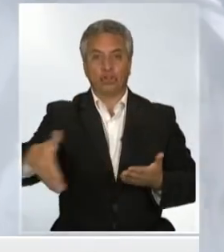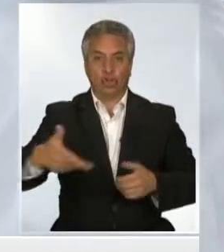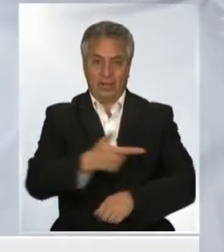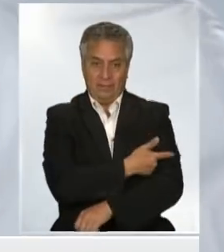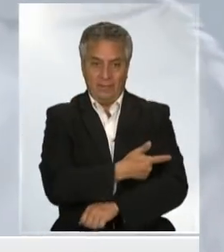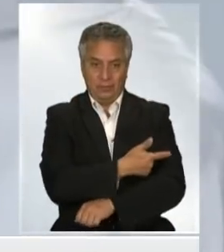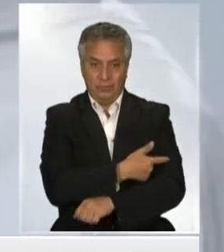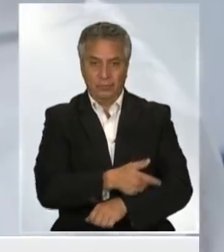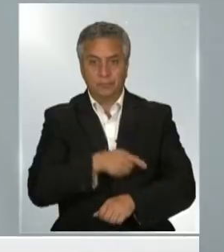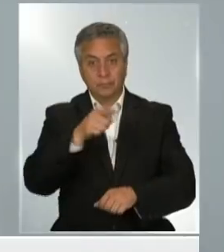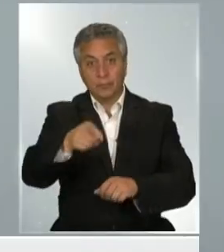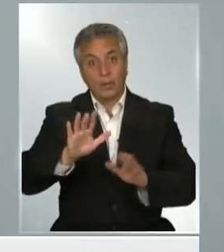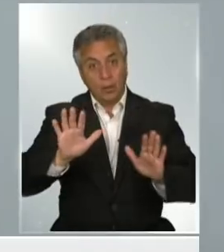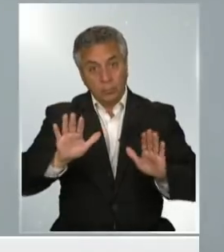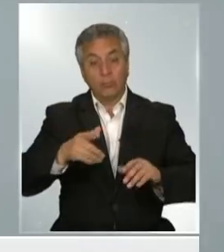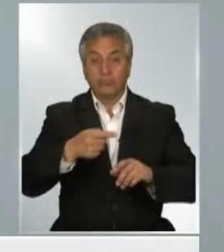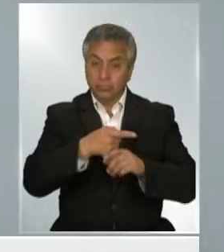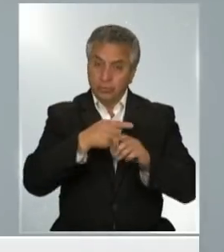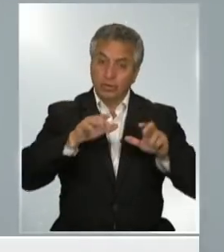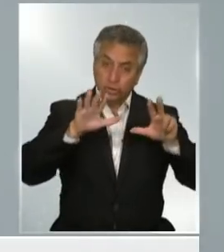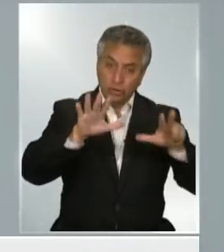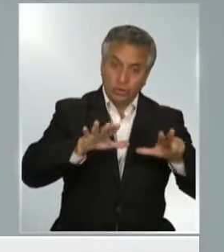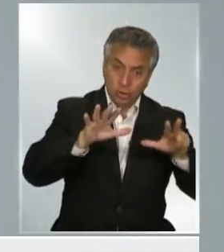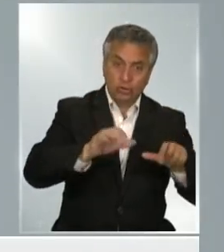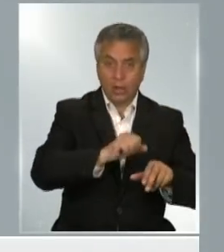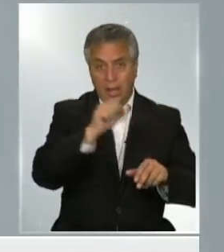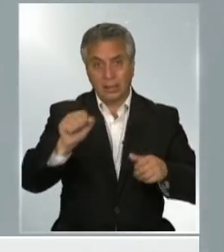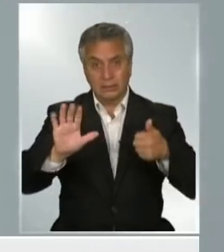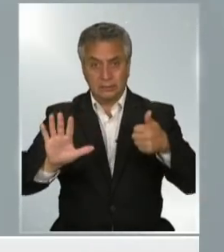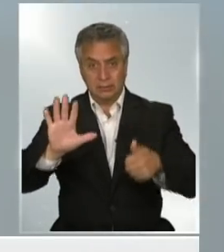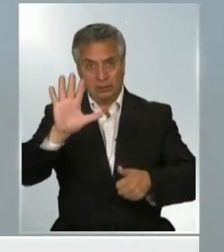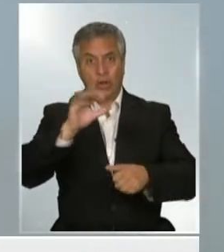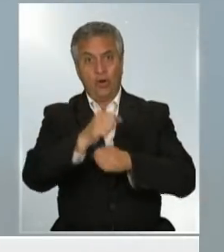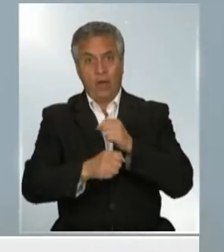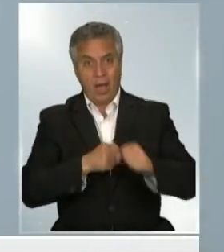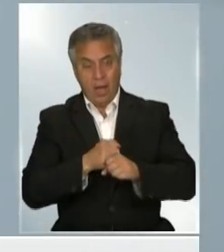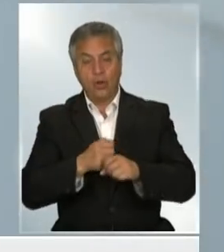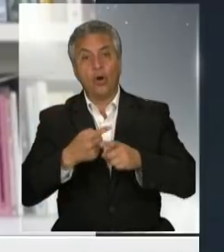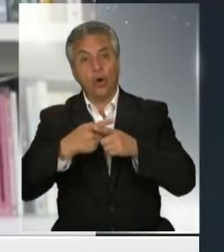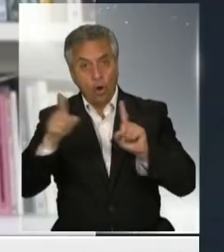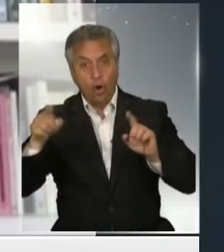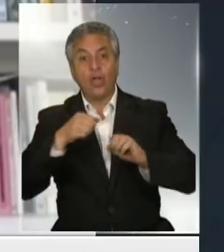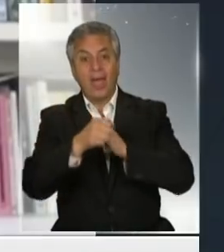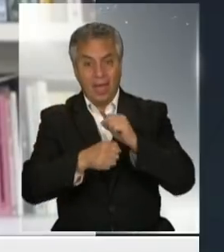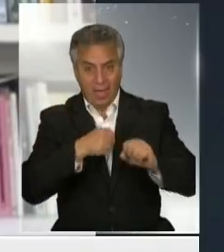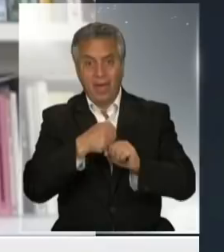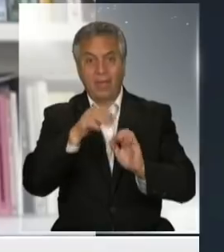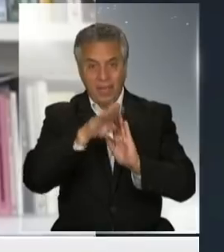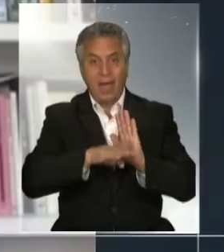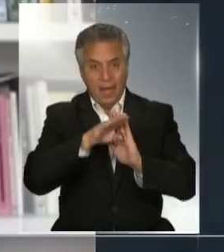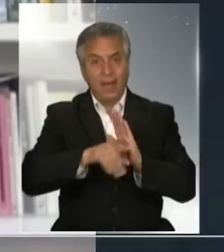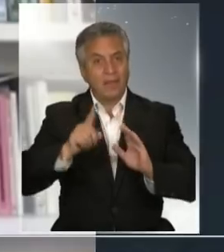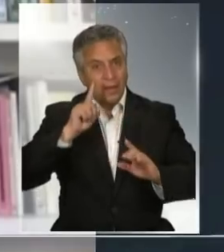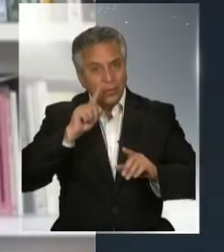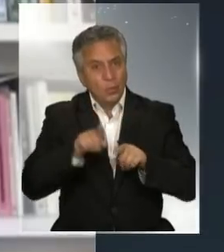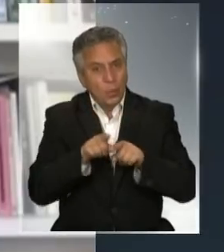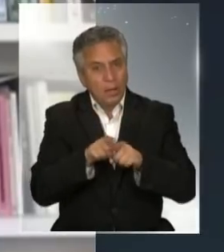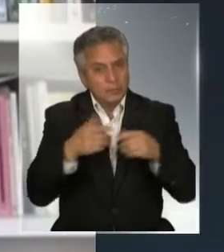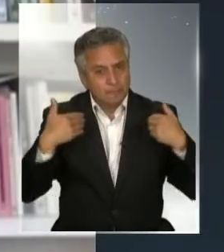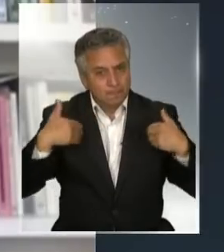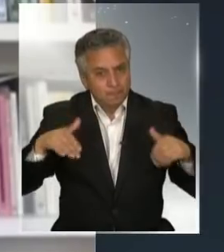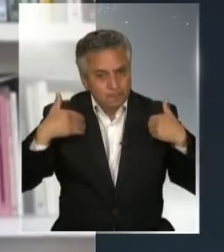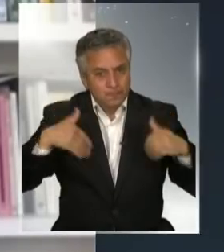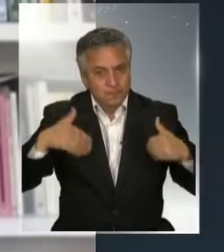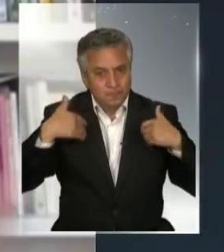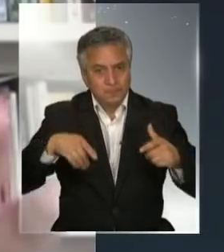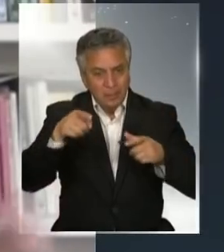se prueban entre 18 y 65 años, pero otras ya están bajando la edad en los ensayos clínicos. Otras las están subiendo.